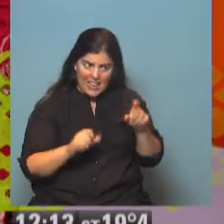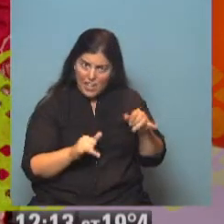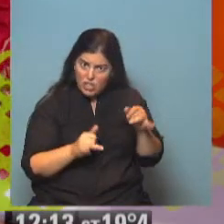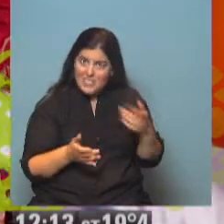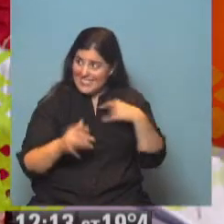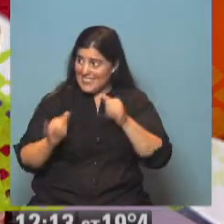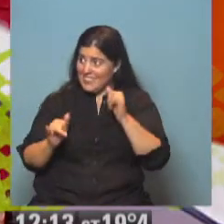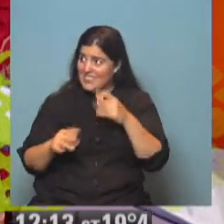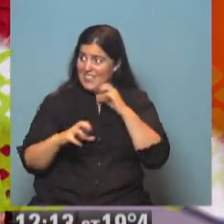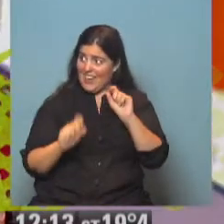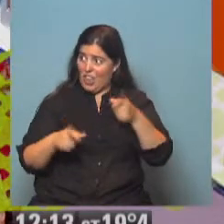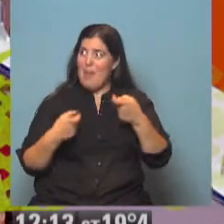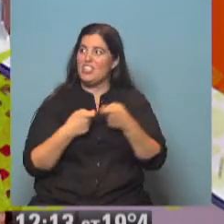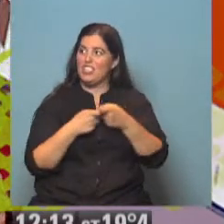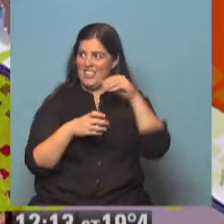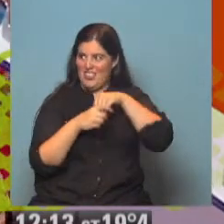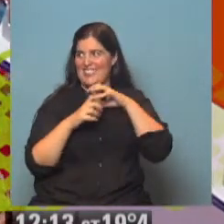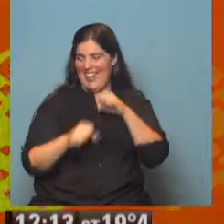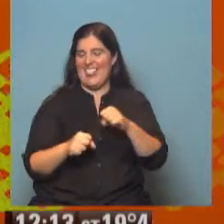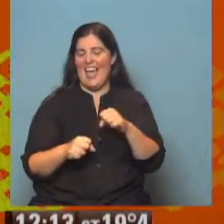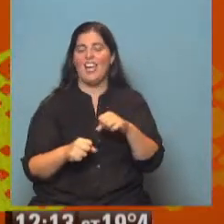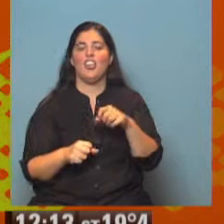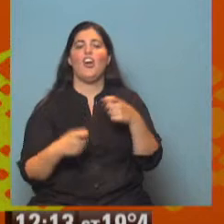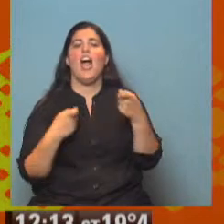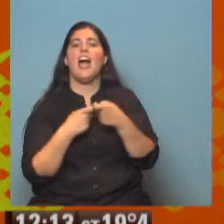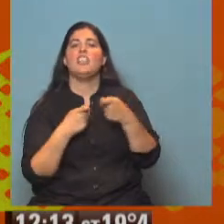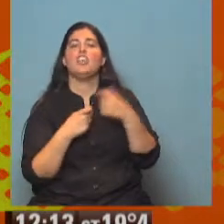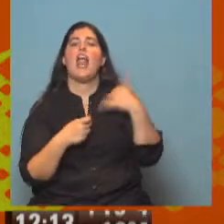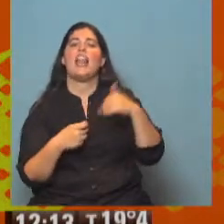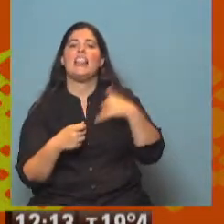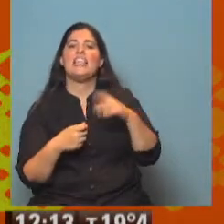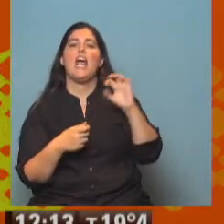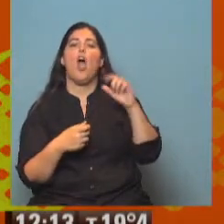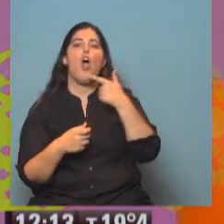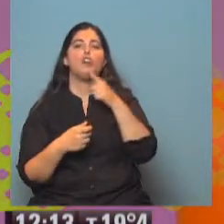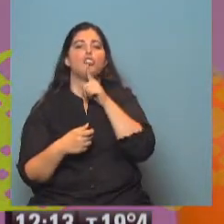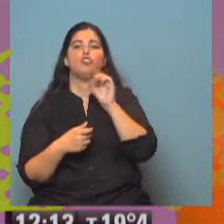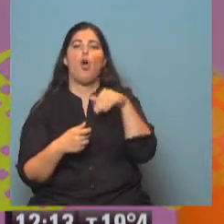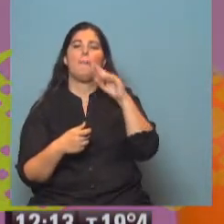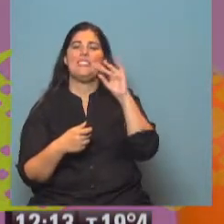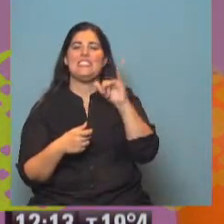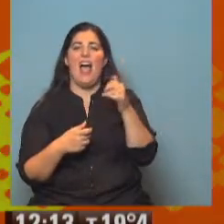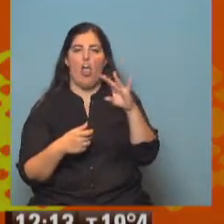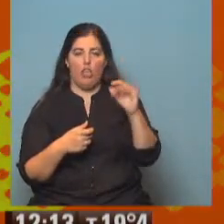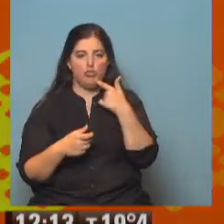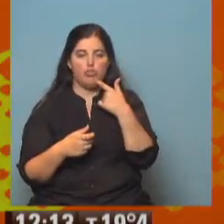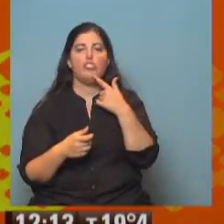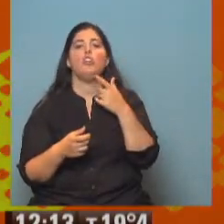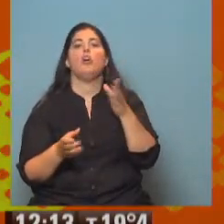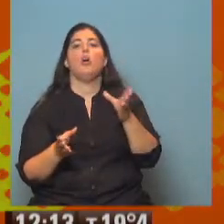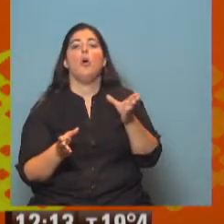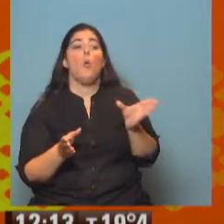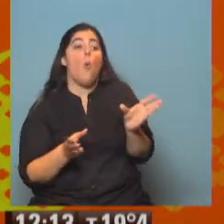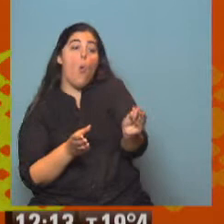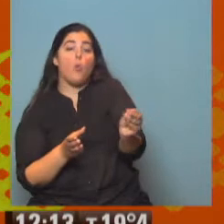secretario, sí, y secretario de la asociación. Ahí va, perfecto. Y secretario de la Asociación Argentina de Ostomizados. Junto a la presidente de la